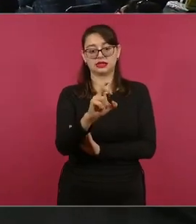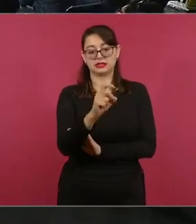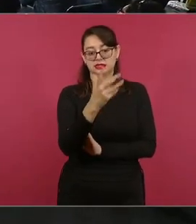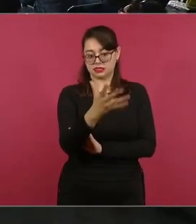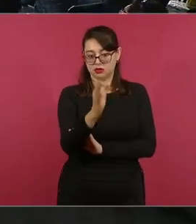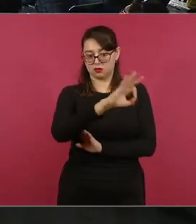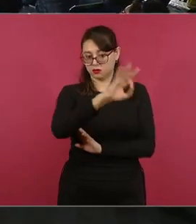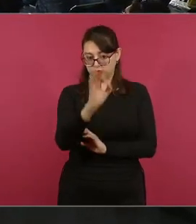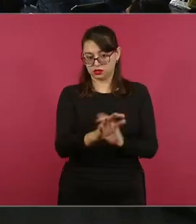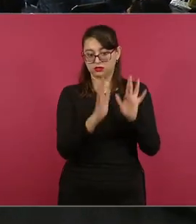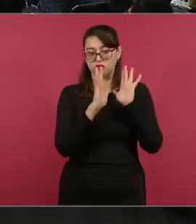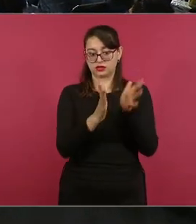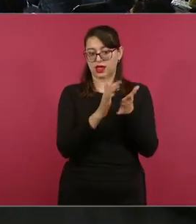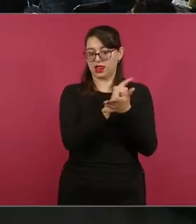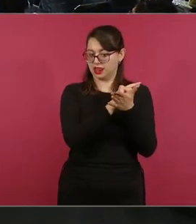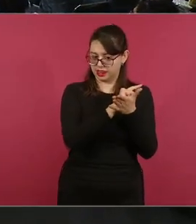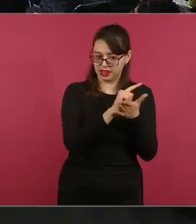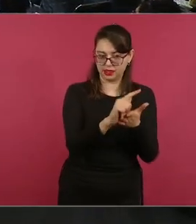cinco por ciento.